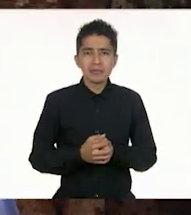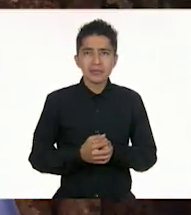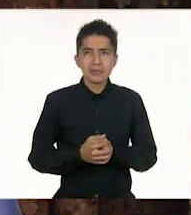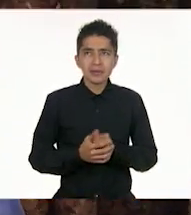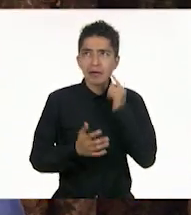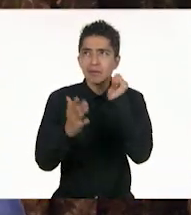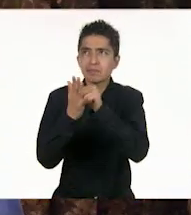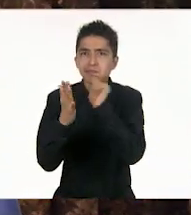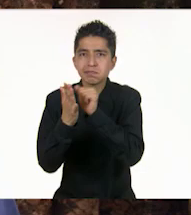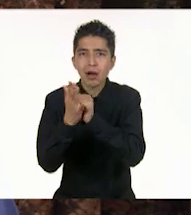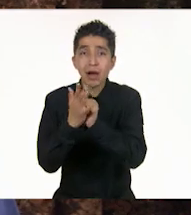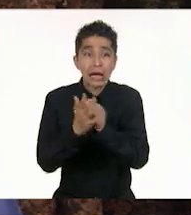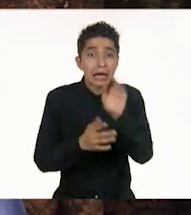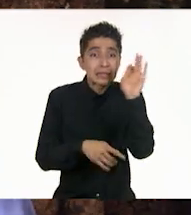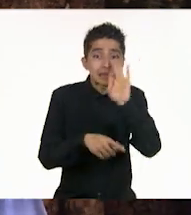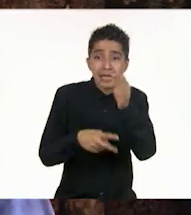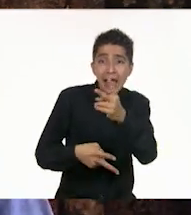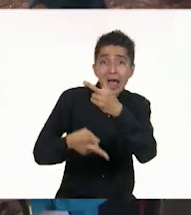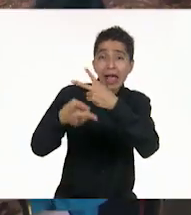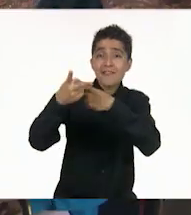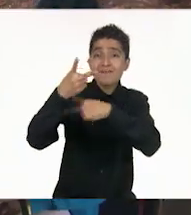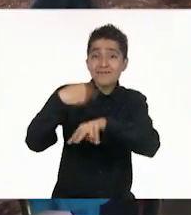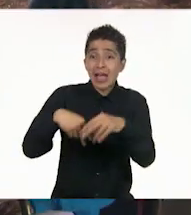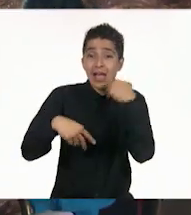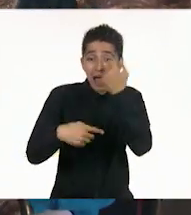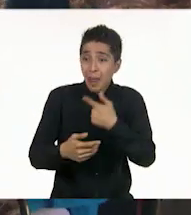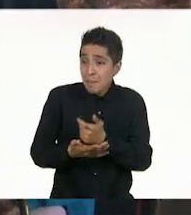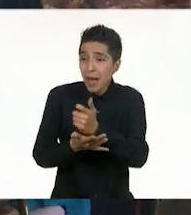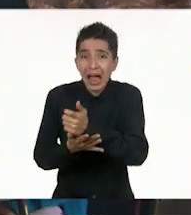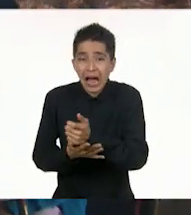Si vienen a cobrar, diles que no estoy. ¿Eh?